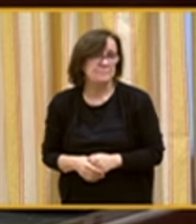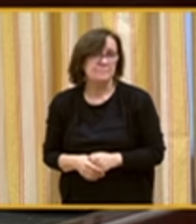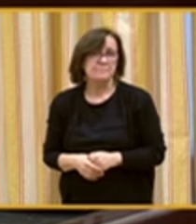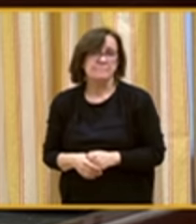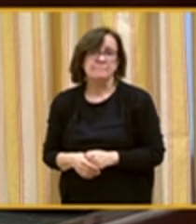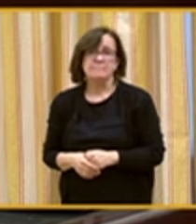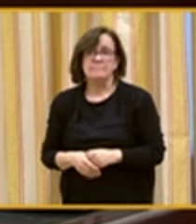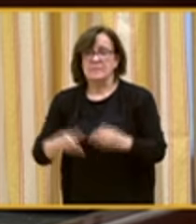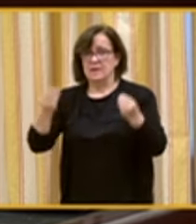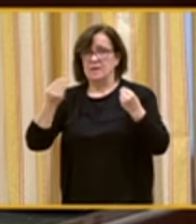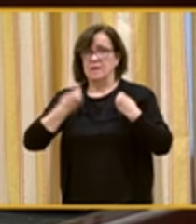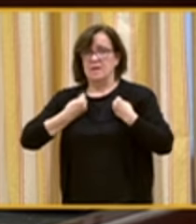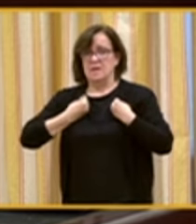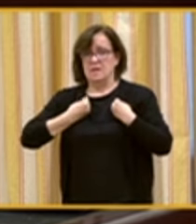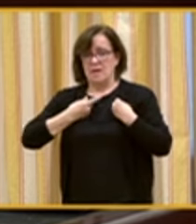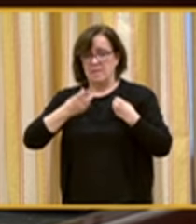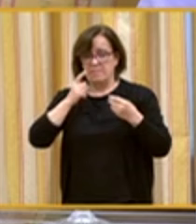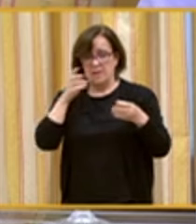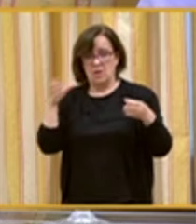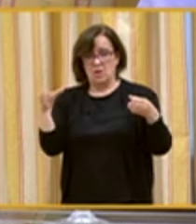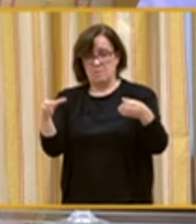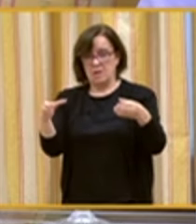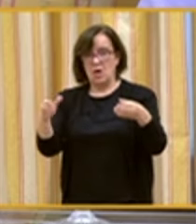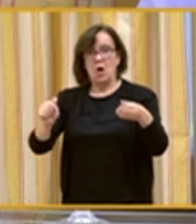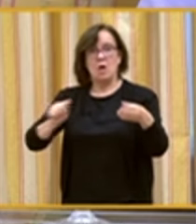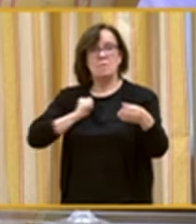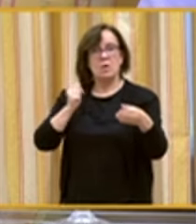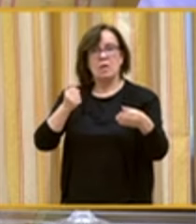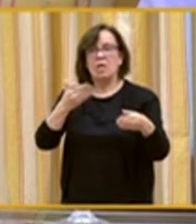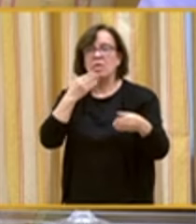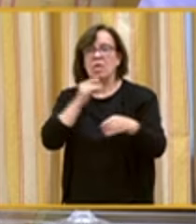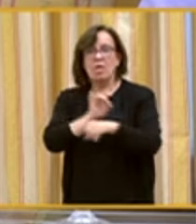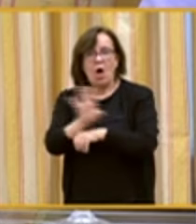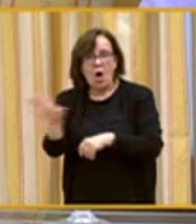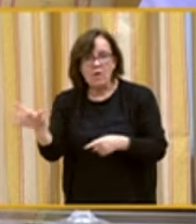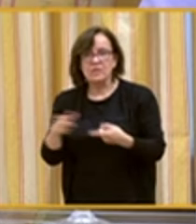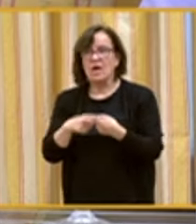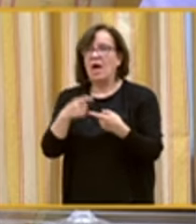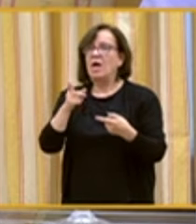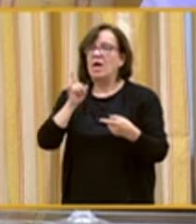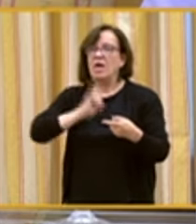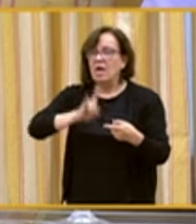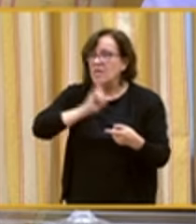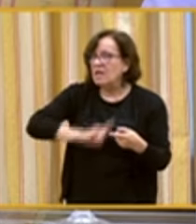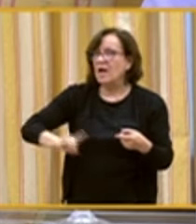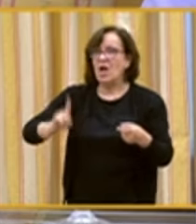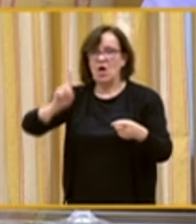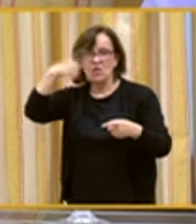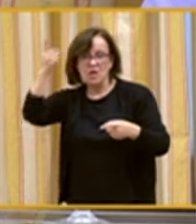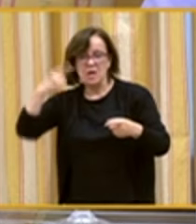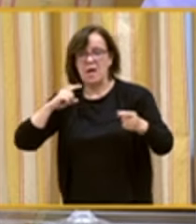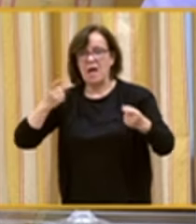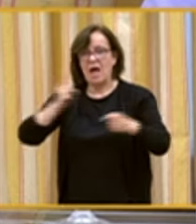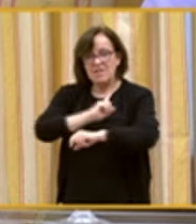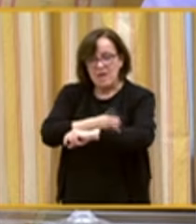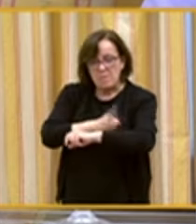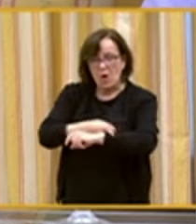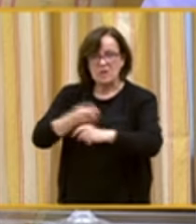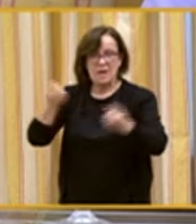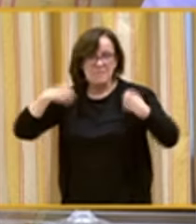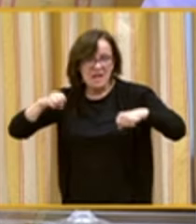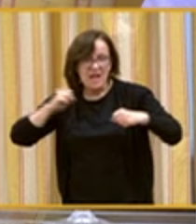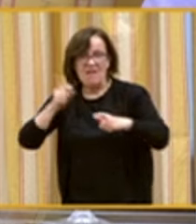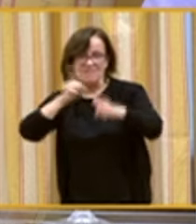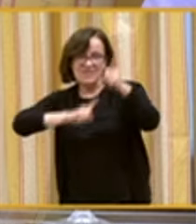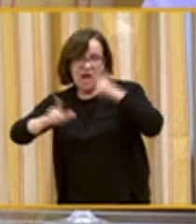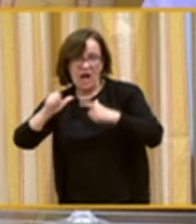La vida en la comunidad es tener oportunidades de ocio, de disfrutar de la cultura, de practicar deporte, viajar o